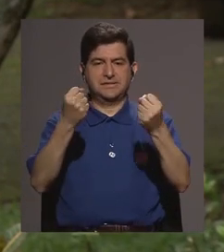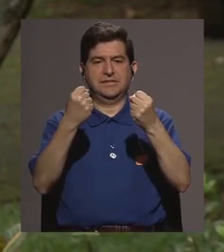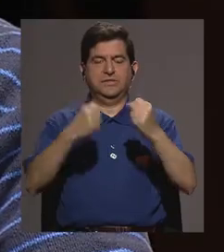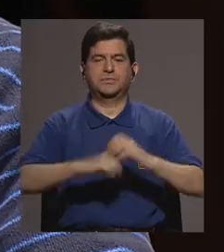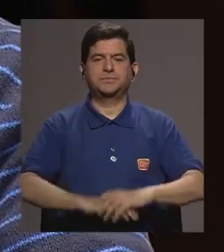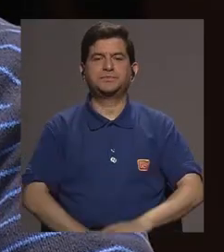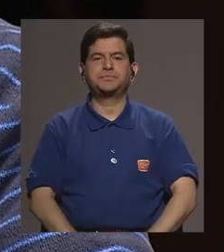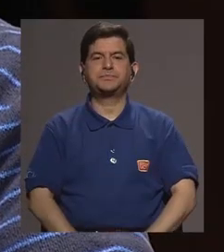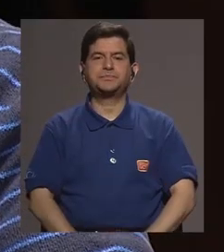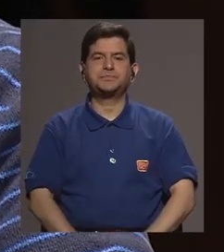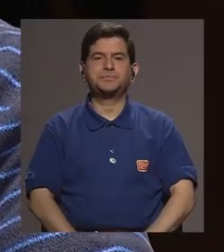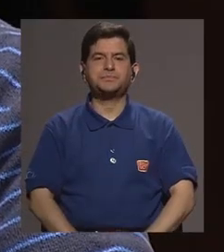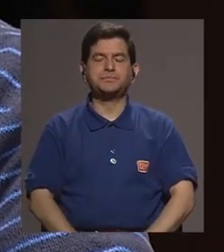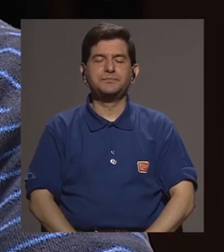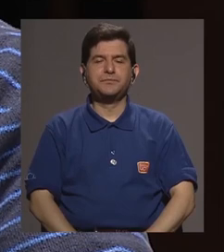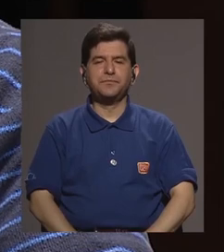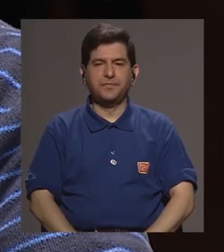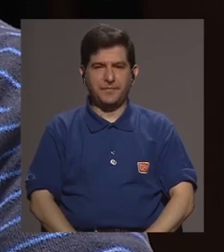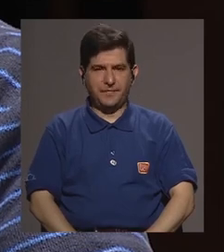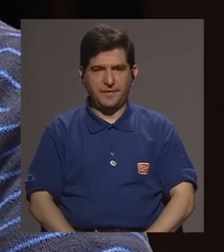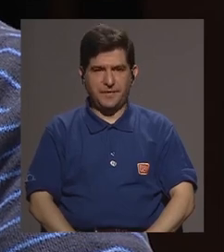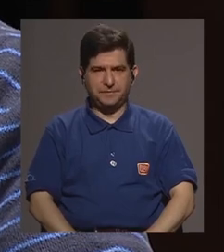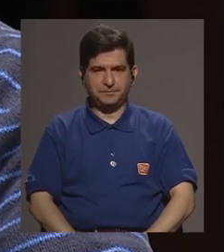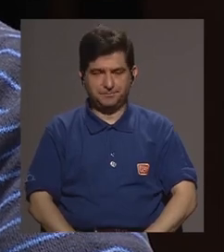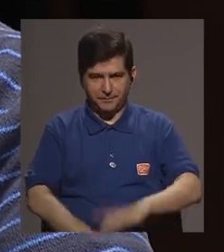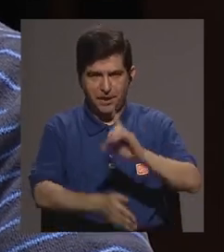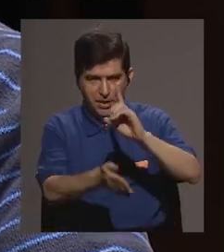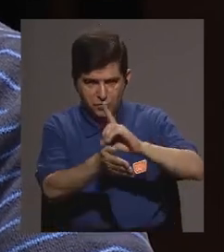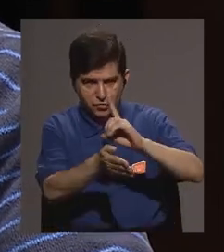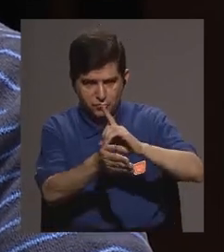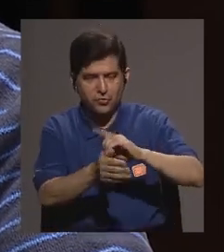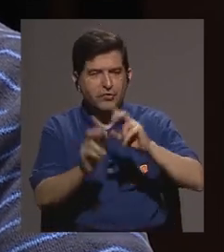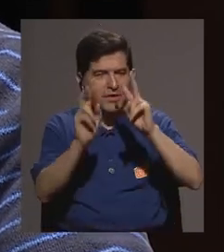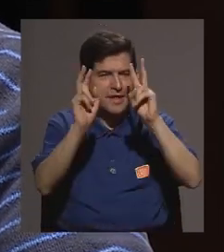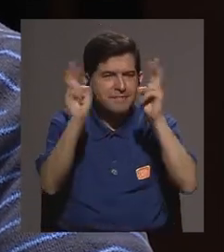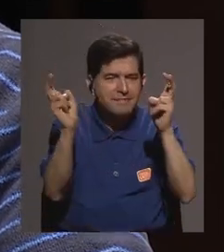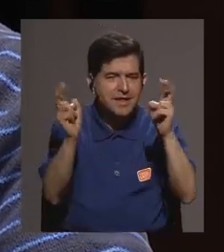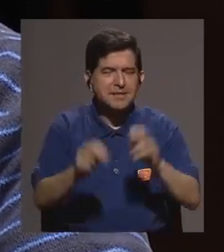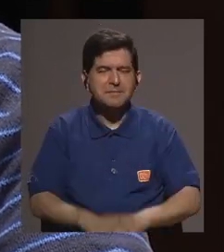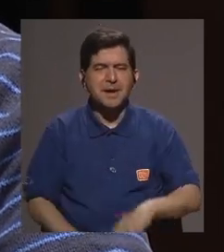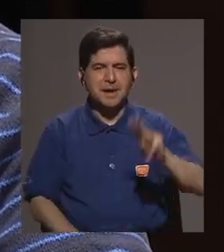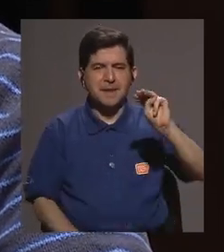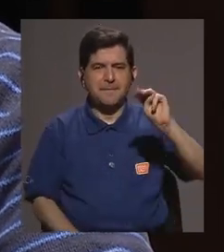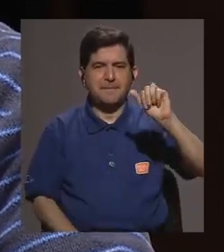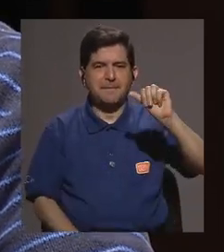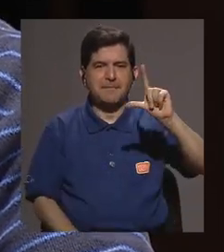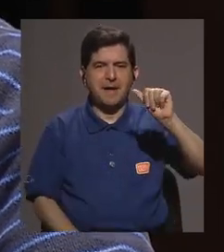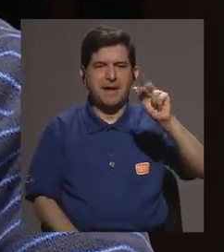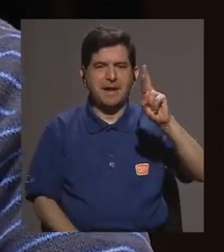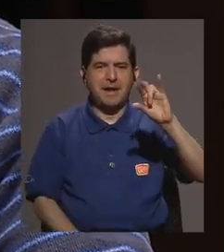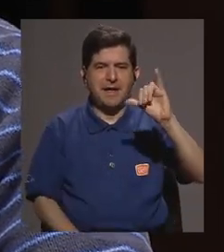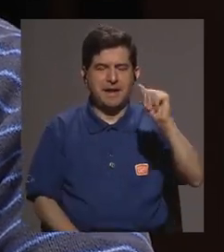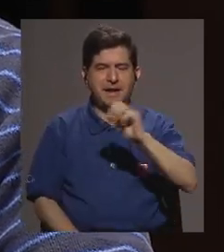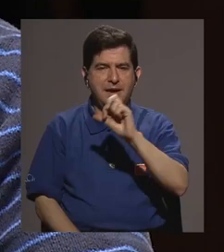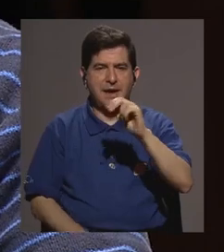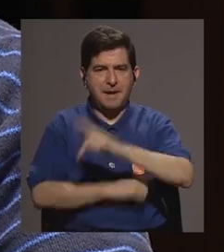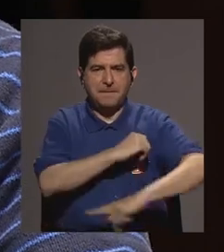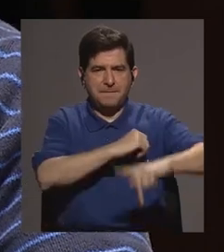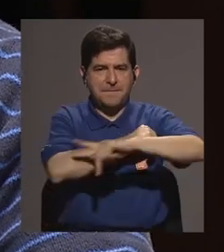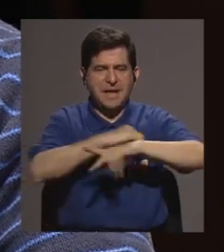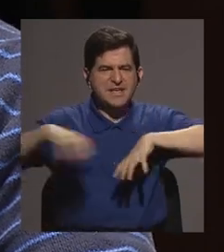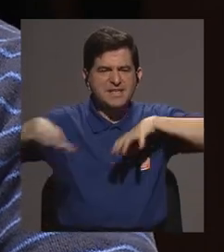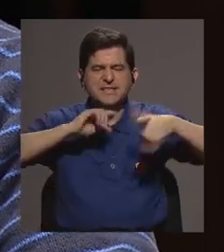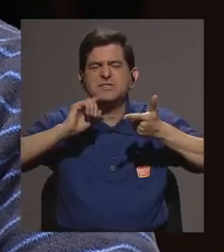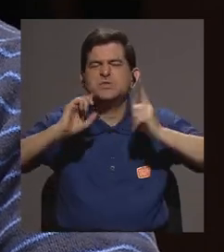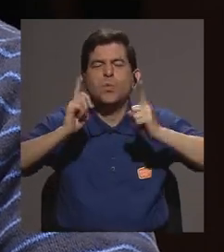de Salud doctor en este tema de la malaria que acciones está tomando en el país